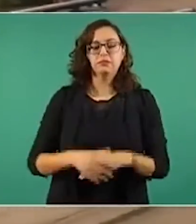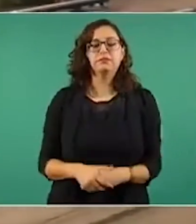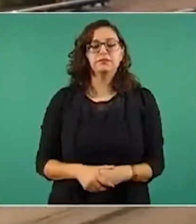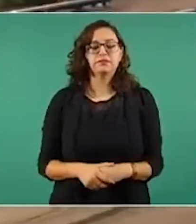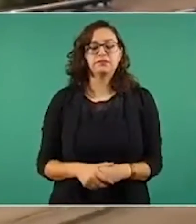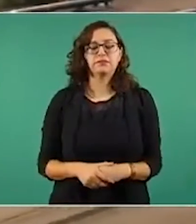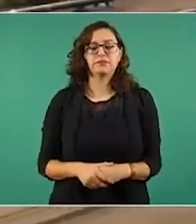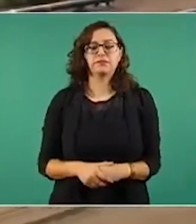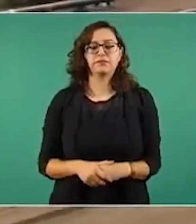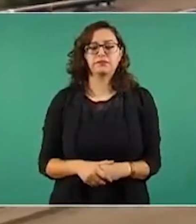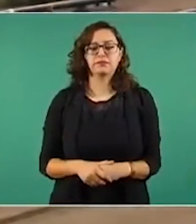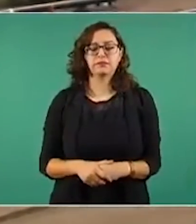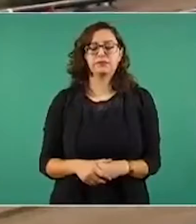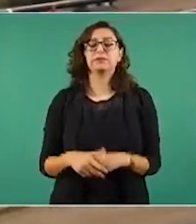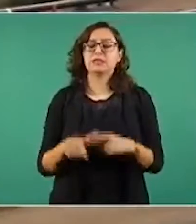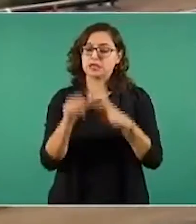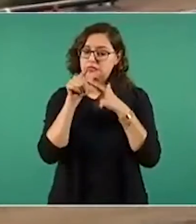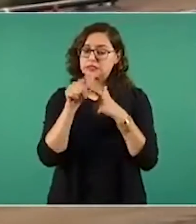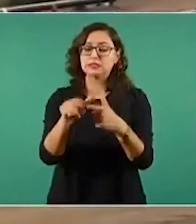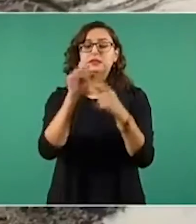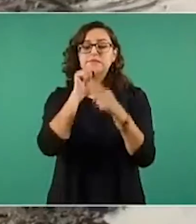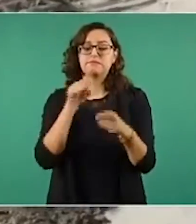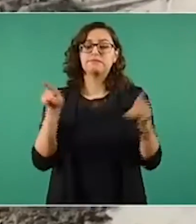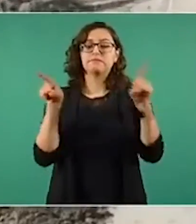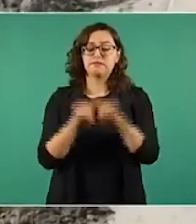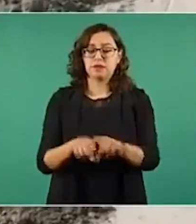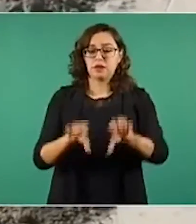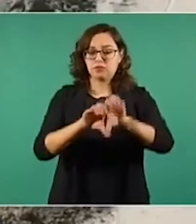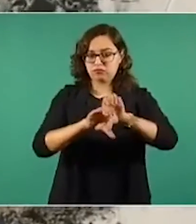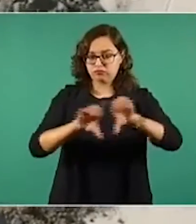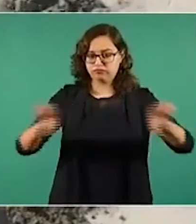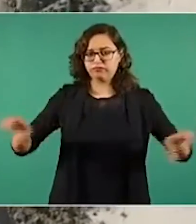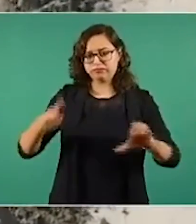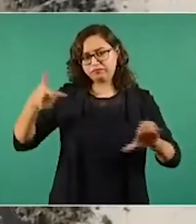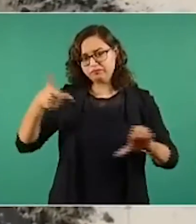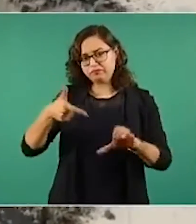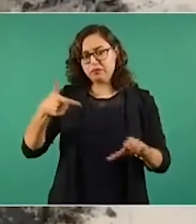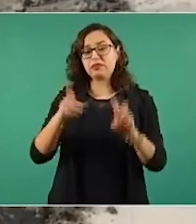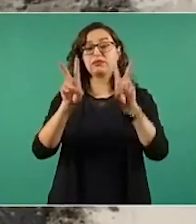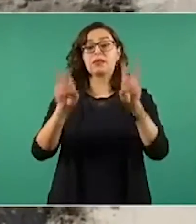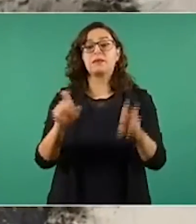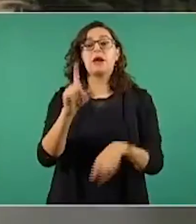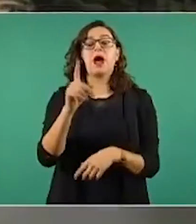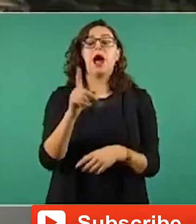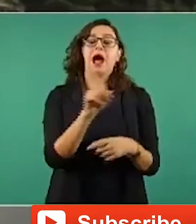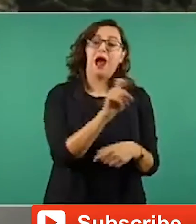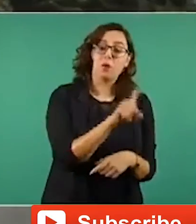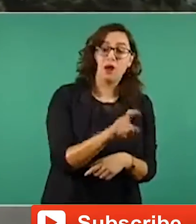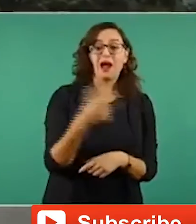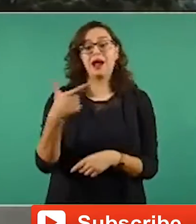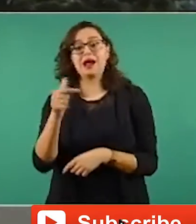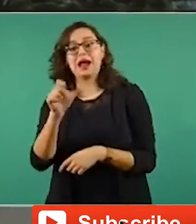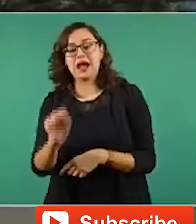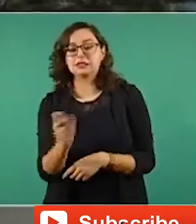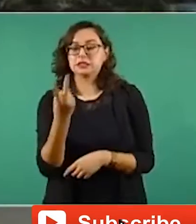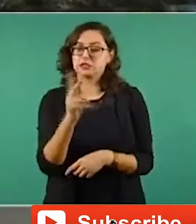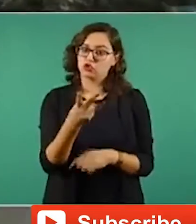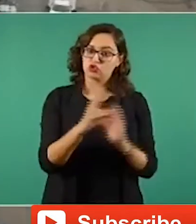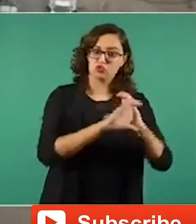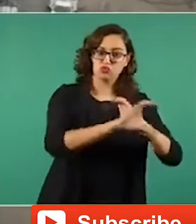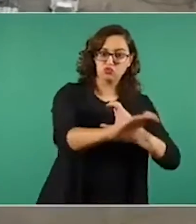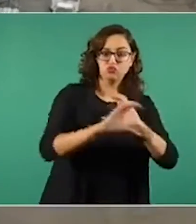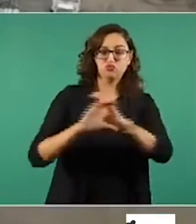integración continúan los trabajos de instalación y soldadura de tubería correspondiente al acueducto y gasoducto en sus diversos tramos y peras de